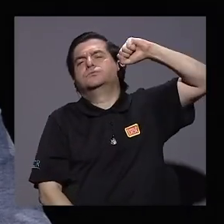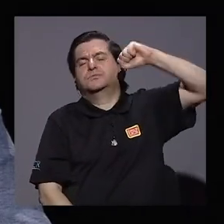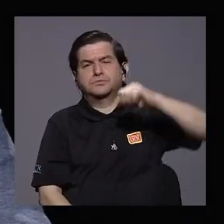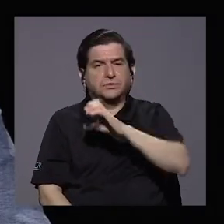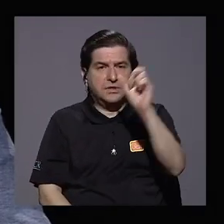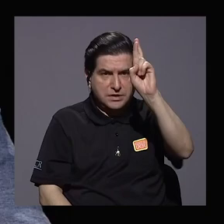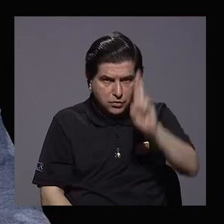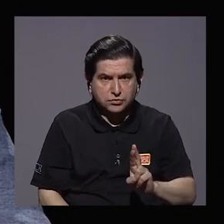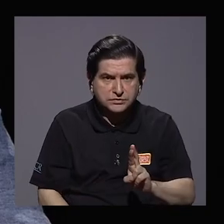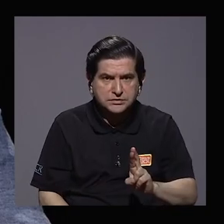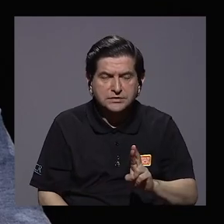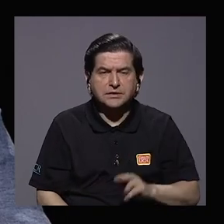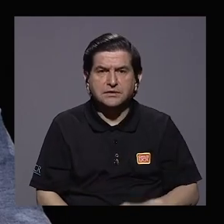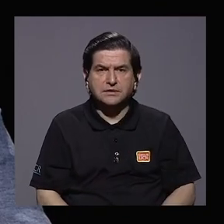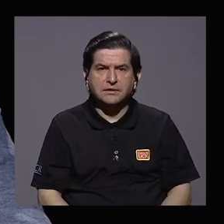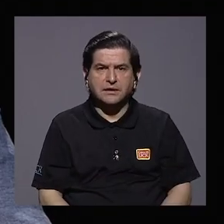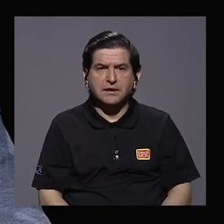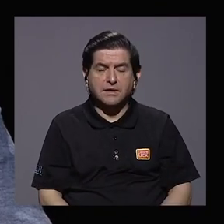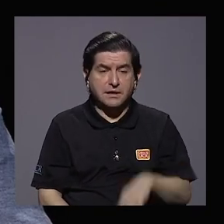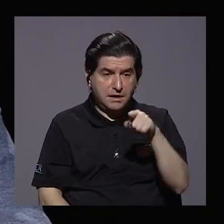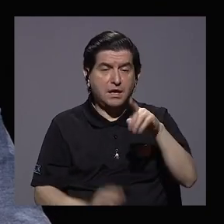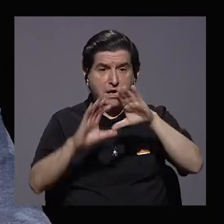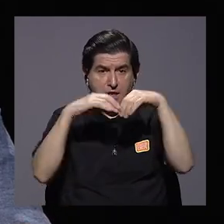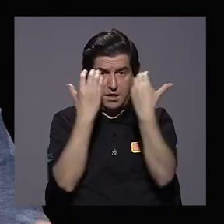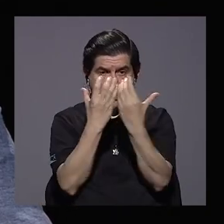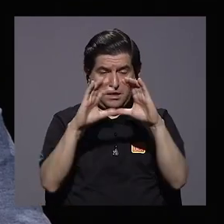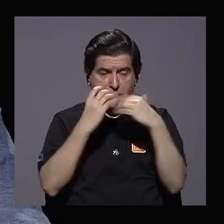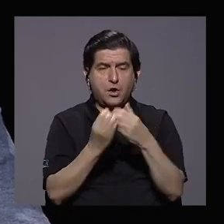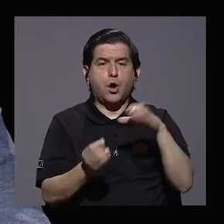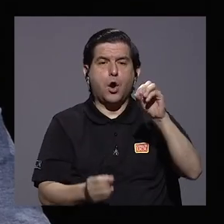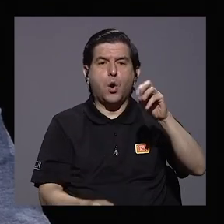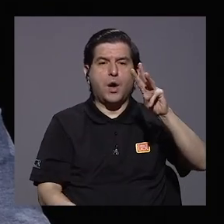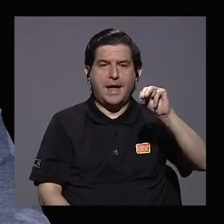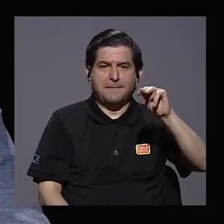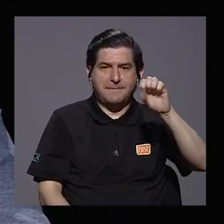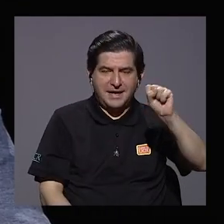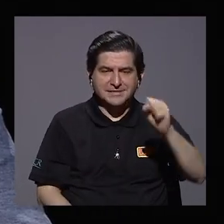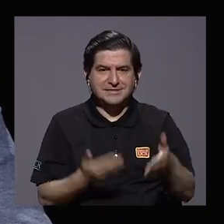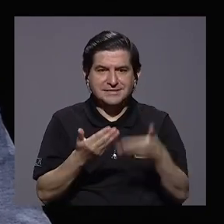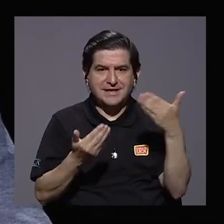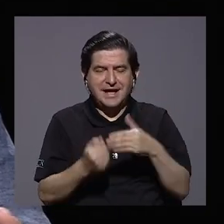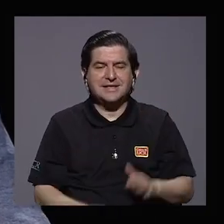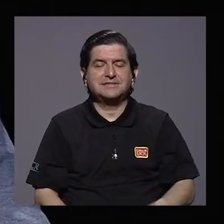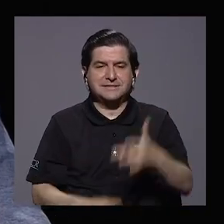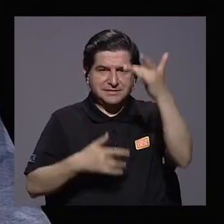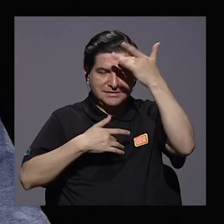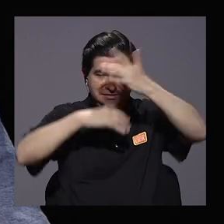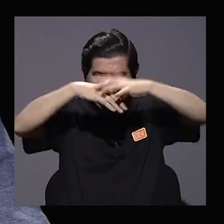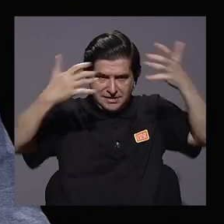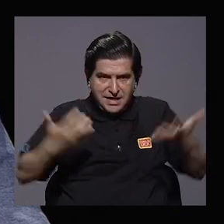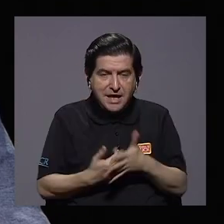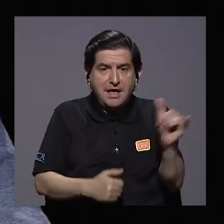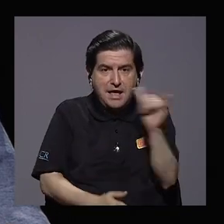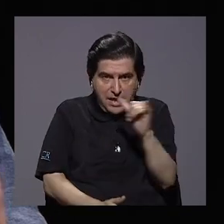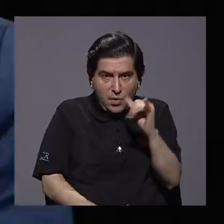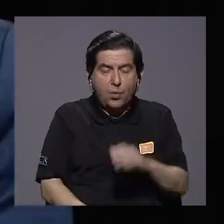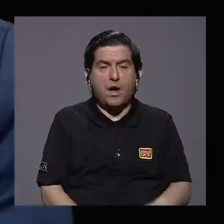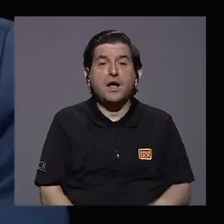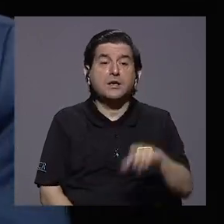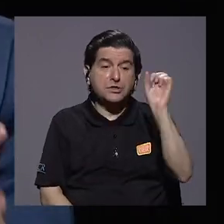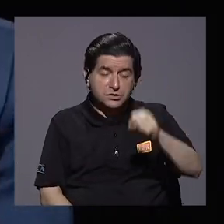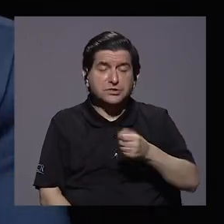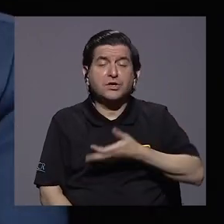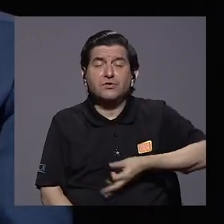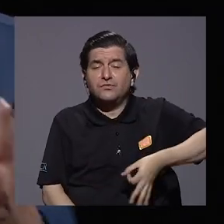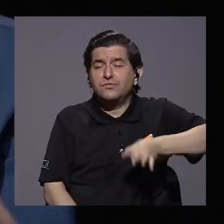costarricense están categorizados por la Organización Mundial de la Salud casi como una pandemia también. También. Es por